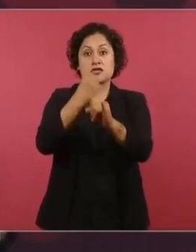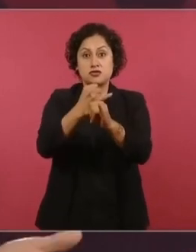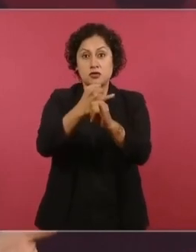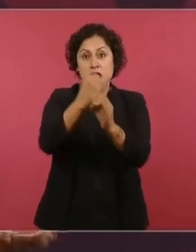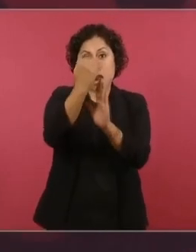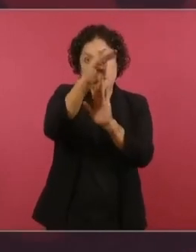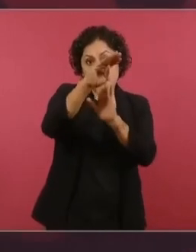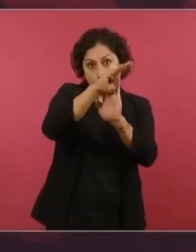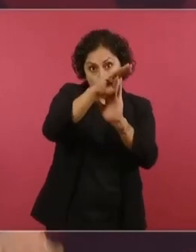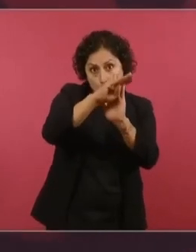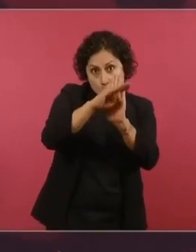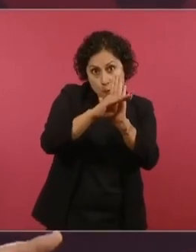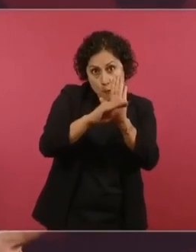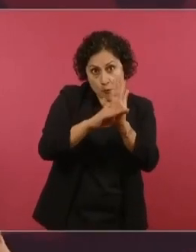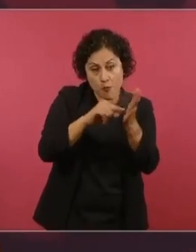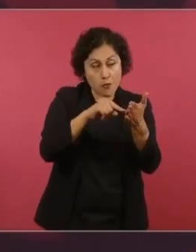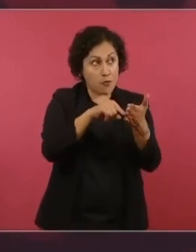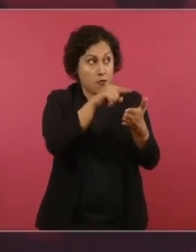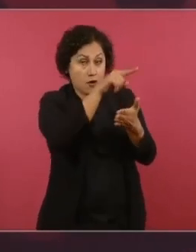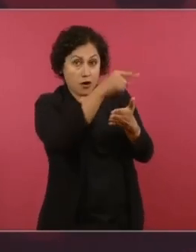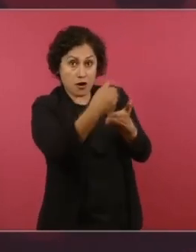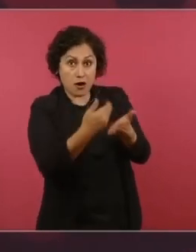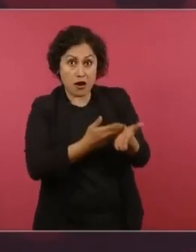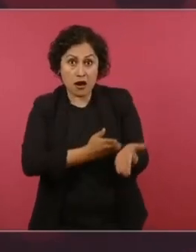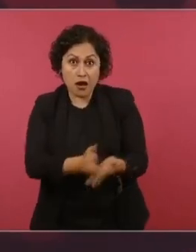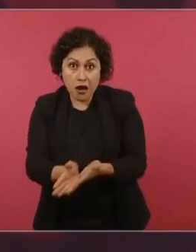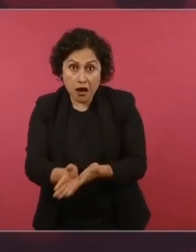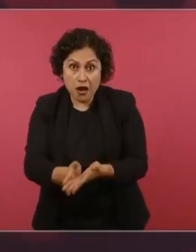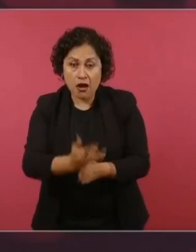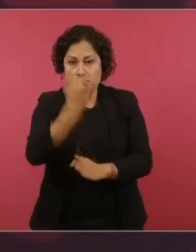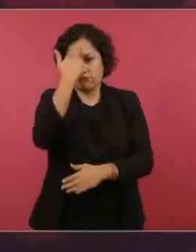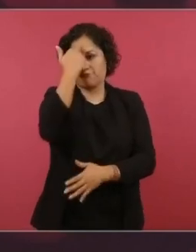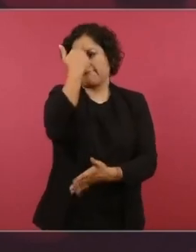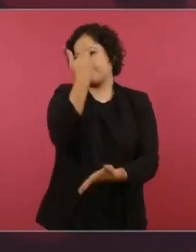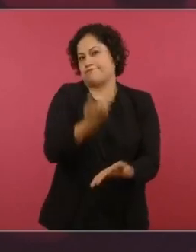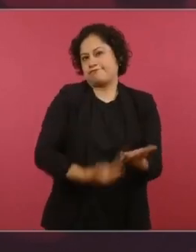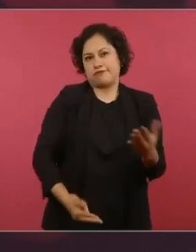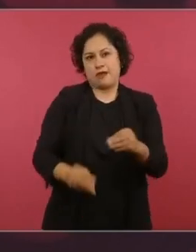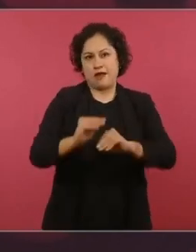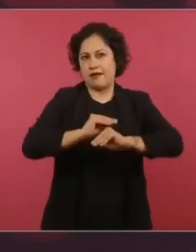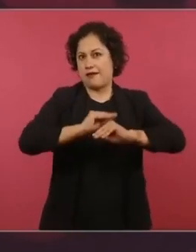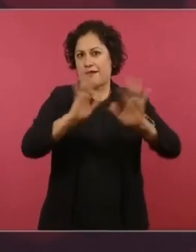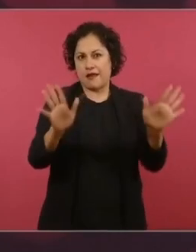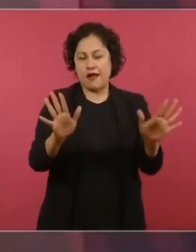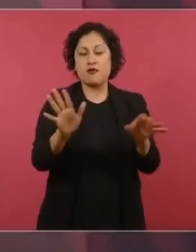la independencia, la soberanía de los pueblos?